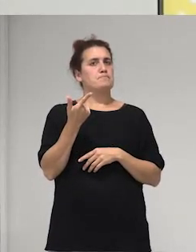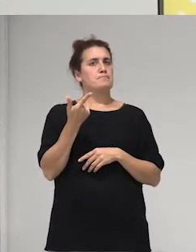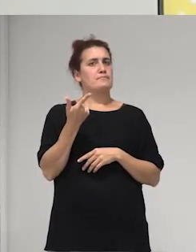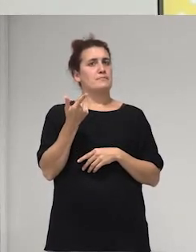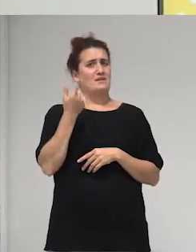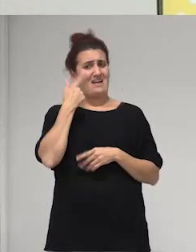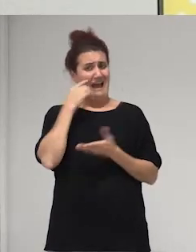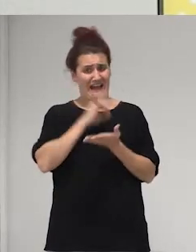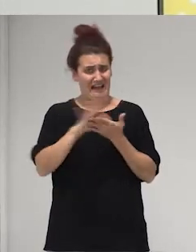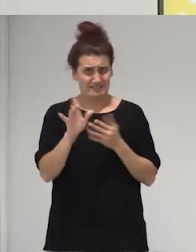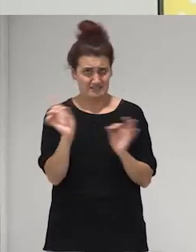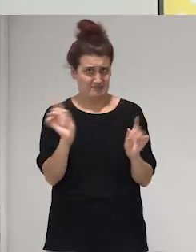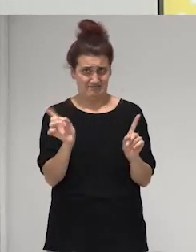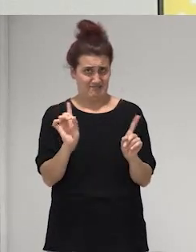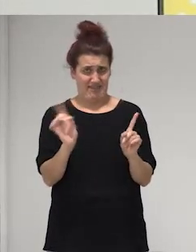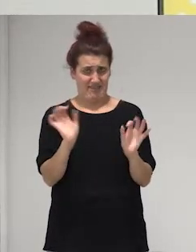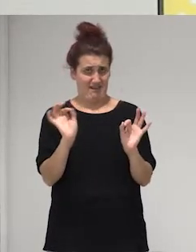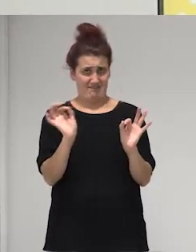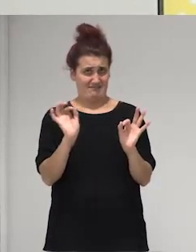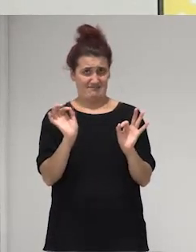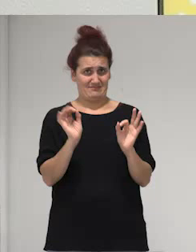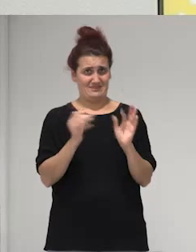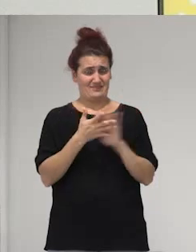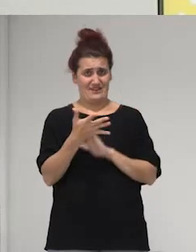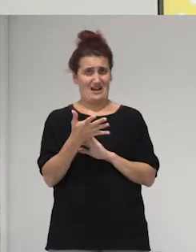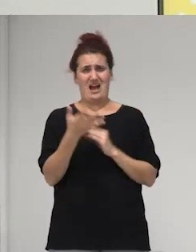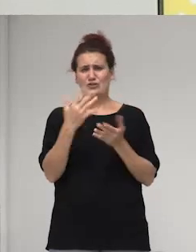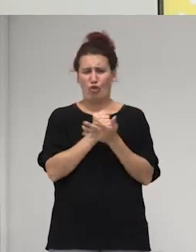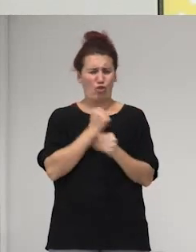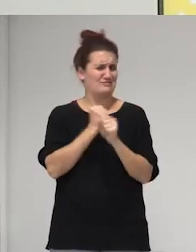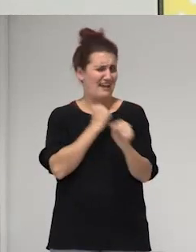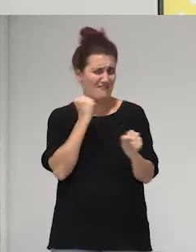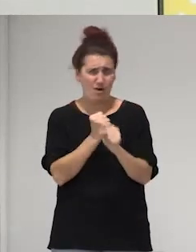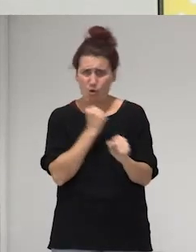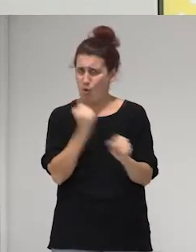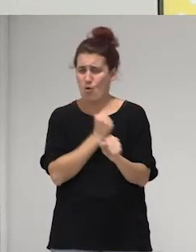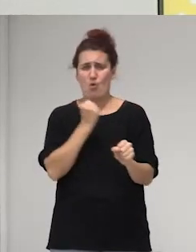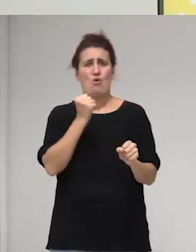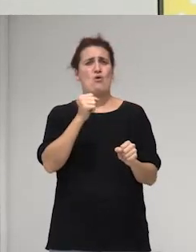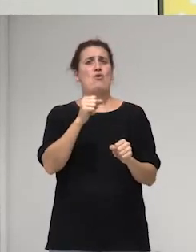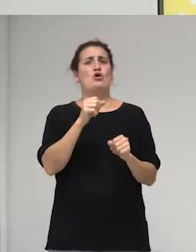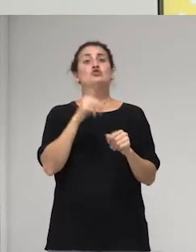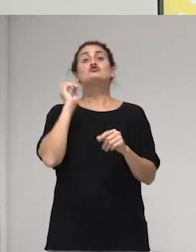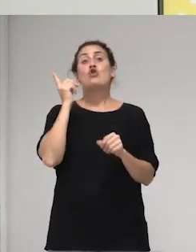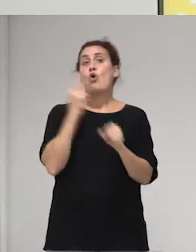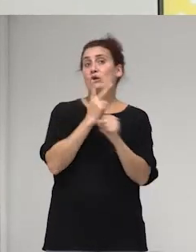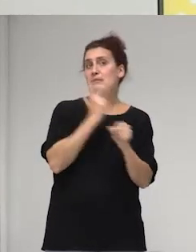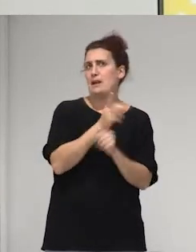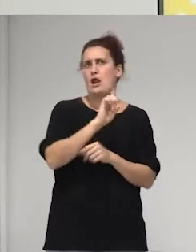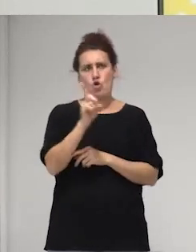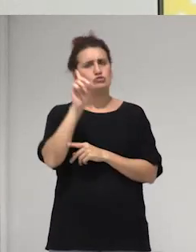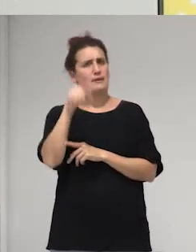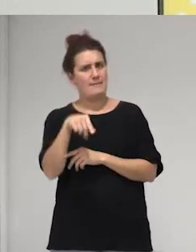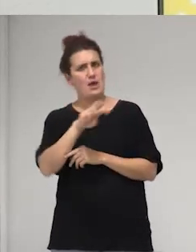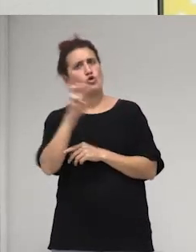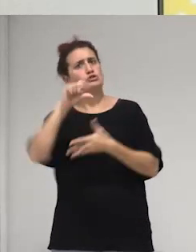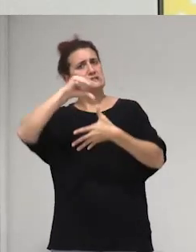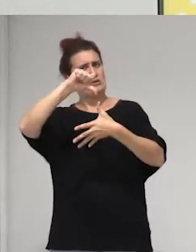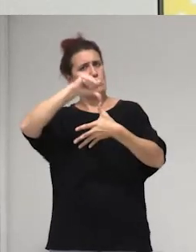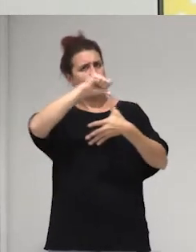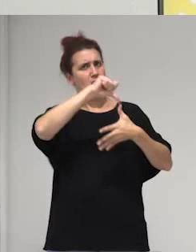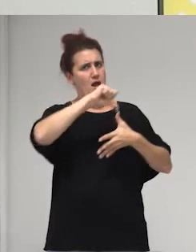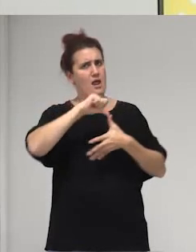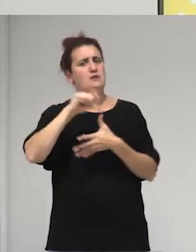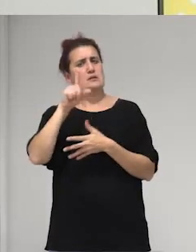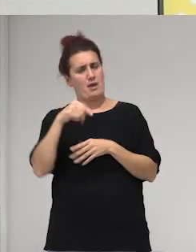gratis ha habido toda una sinergia de trabajo no solo desde Guatemala sino que en la región latinoamericana y del